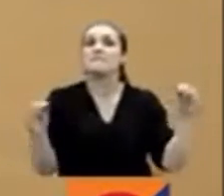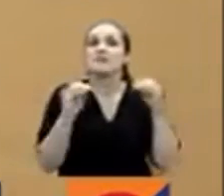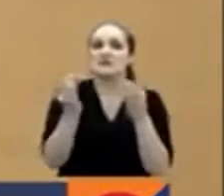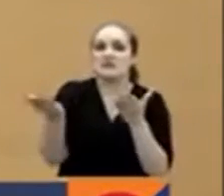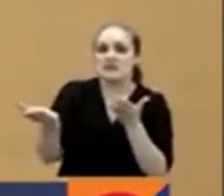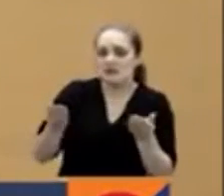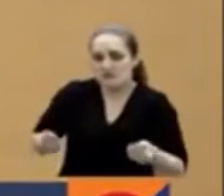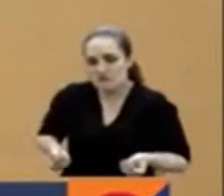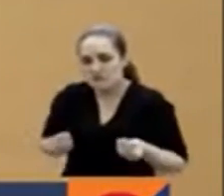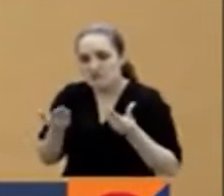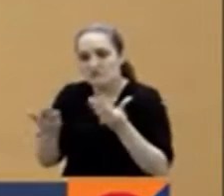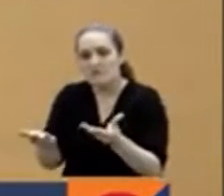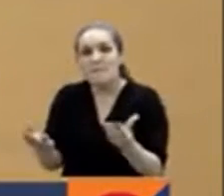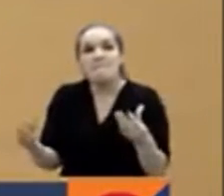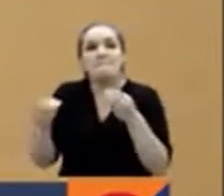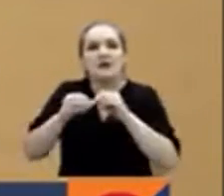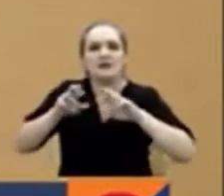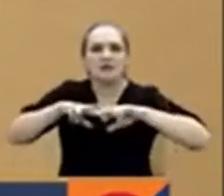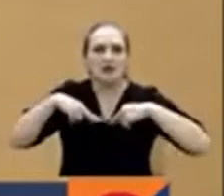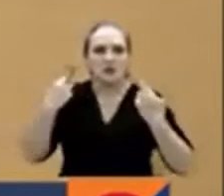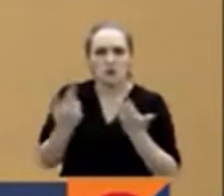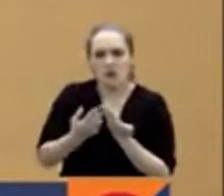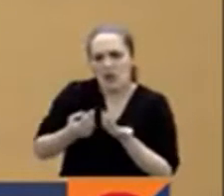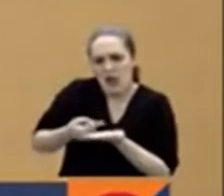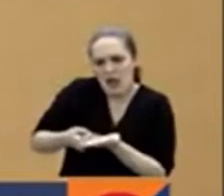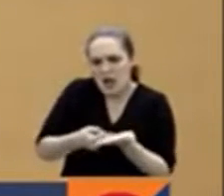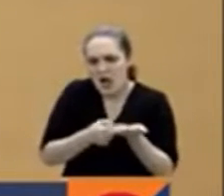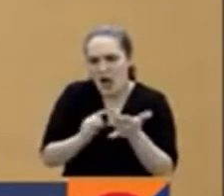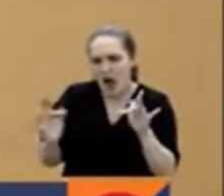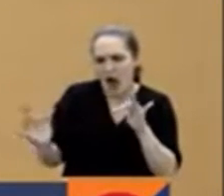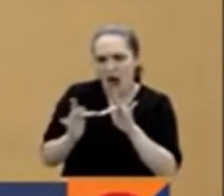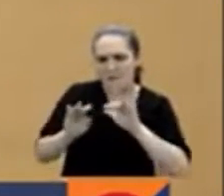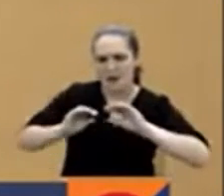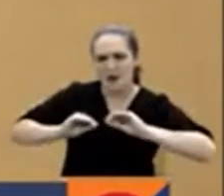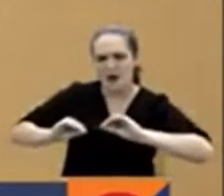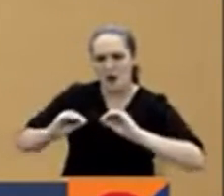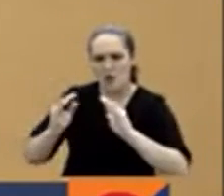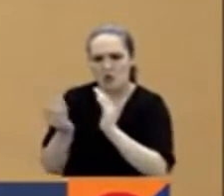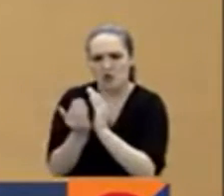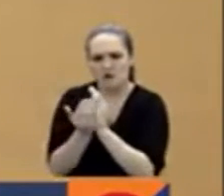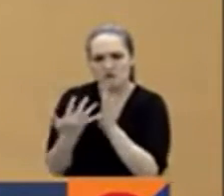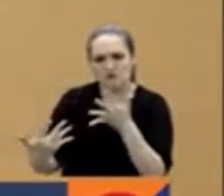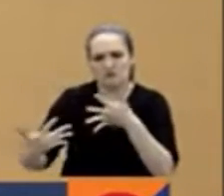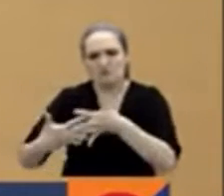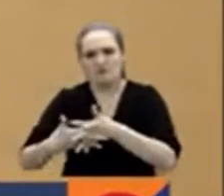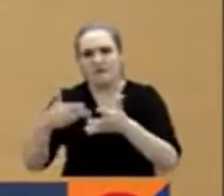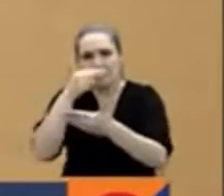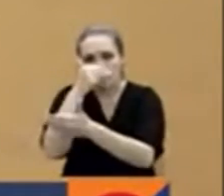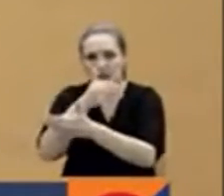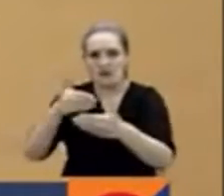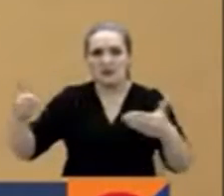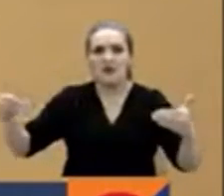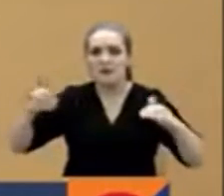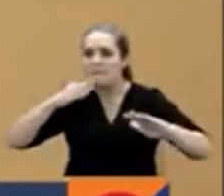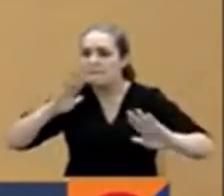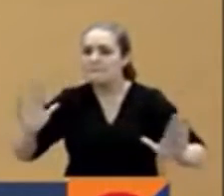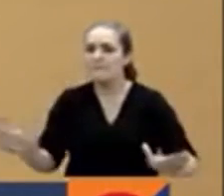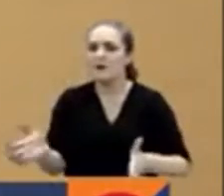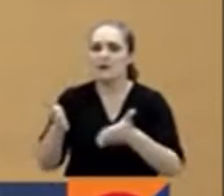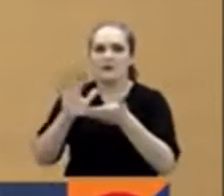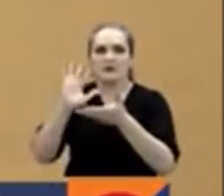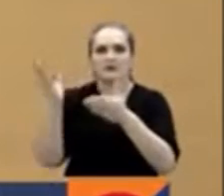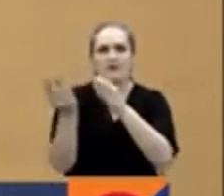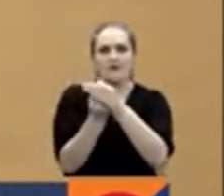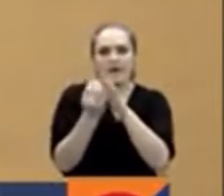para revisar el modelo de educación con los niños y con las niñas para que éste sea más incluyente y que